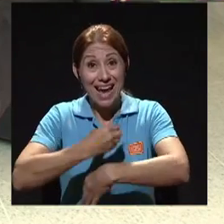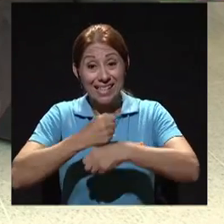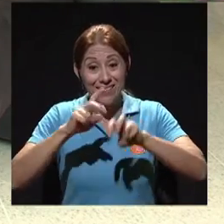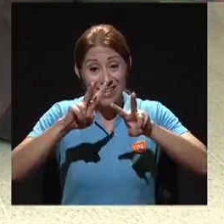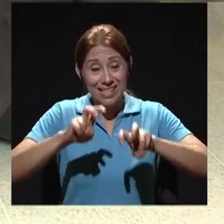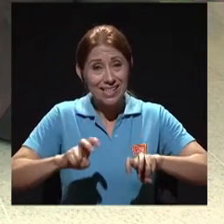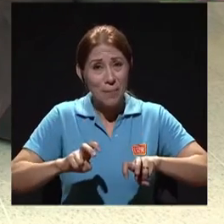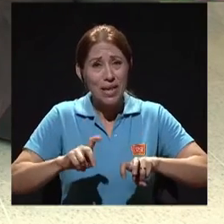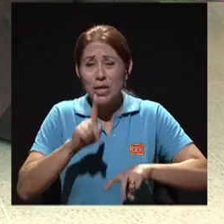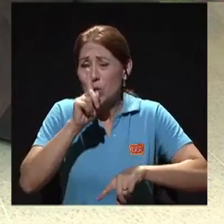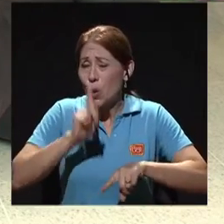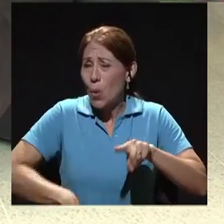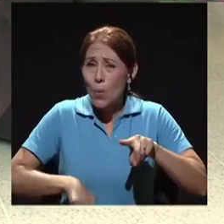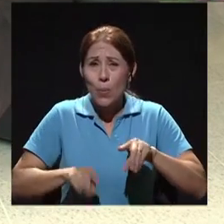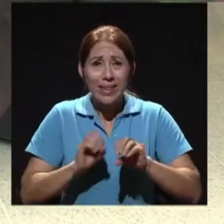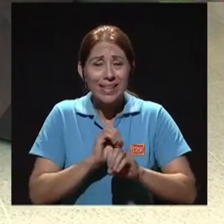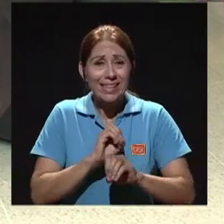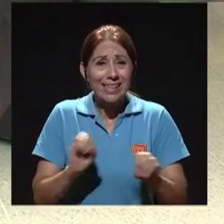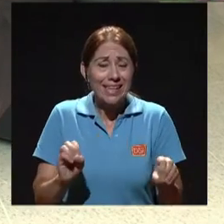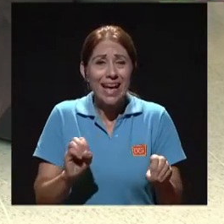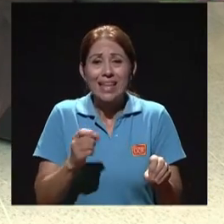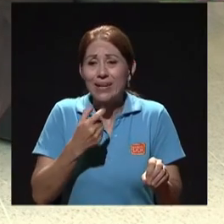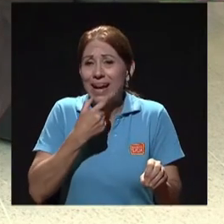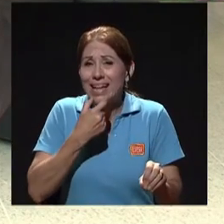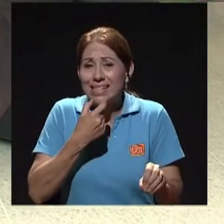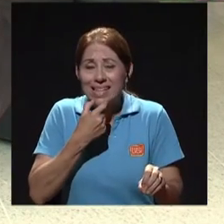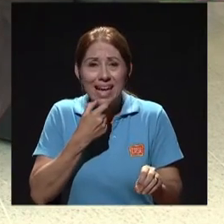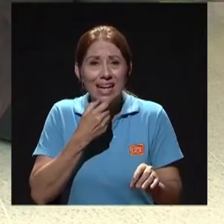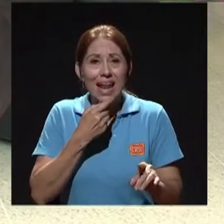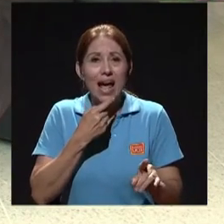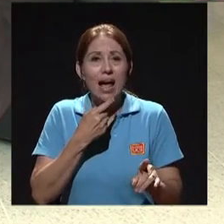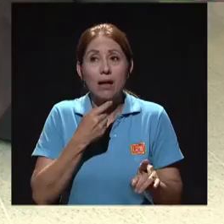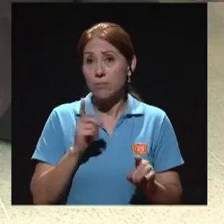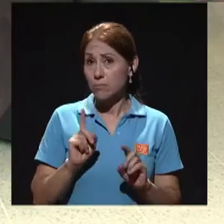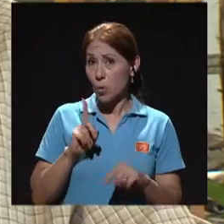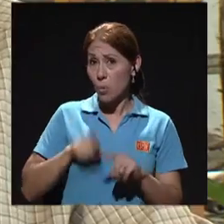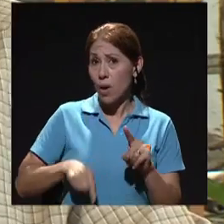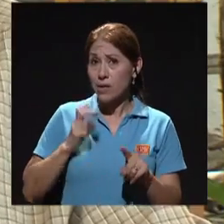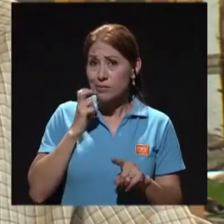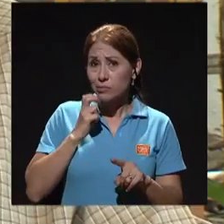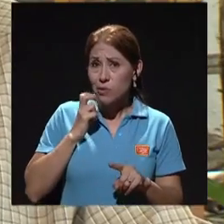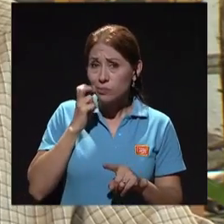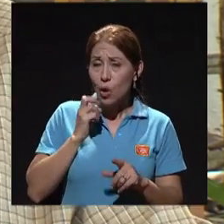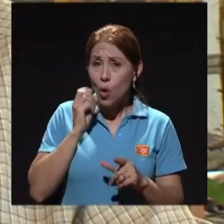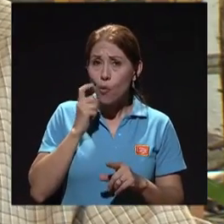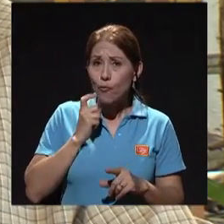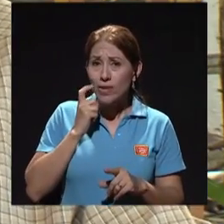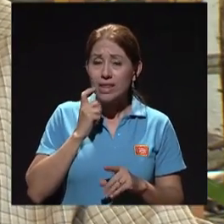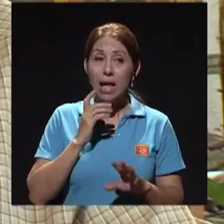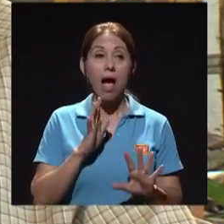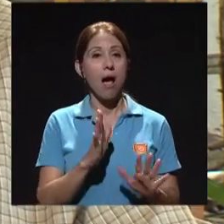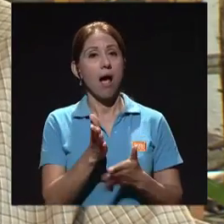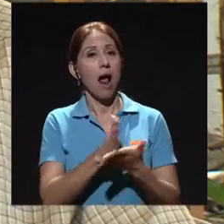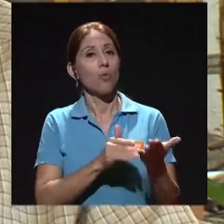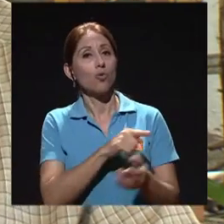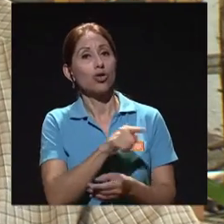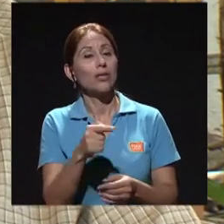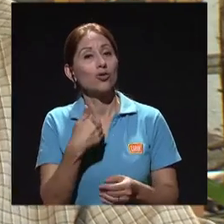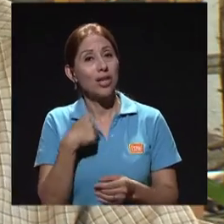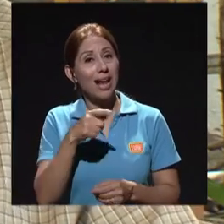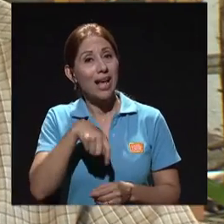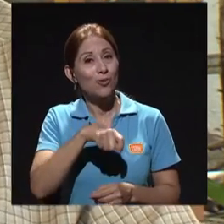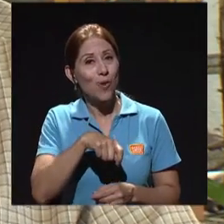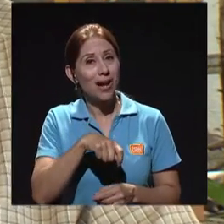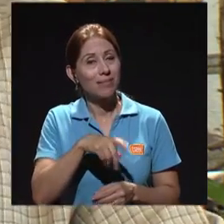ni medio con flex. un chicle o un confite. Bueno, que algunos de esos tienen azúcar, ¿verdad?, entonces es muy importante.